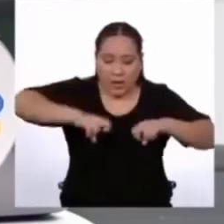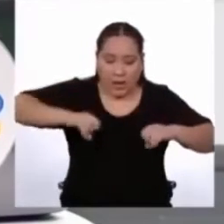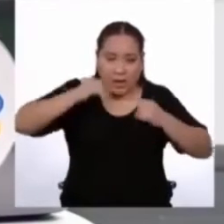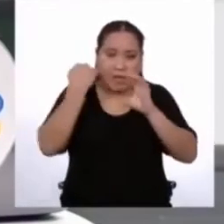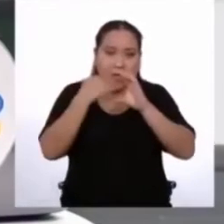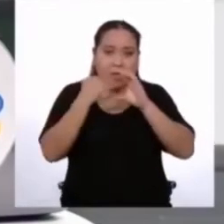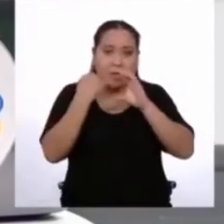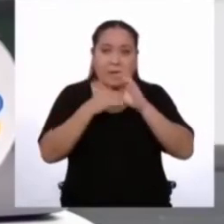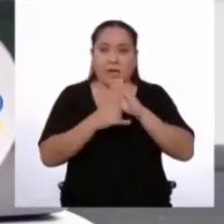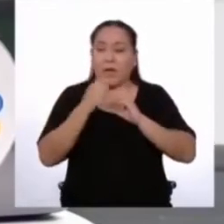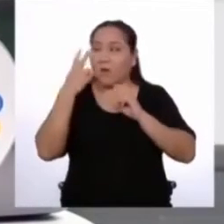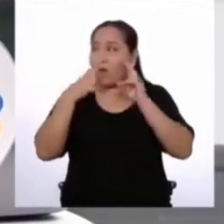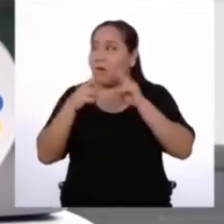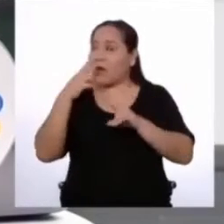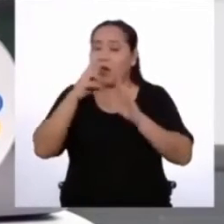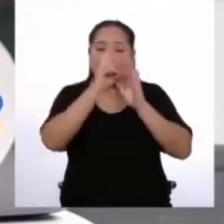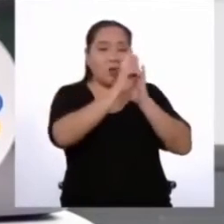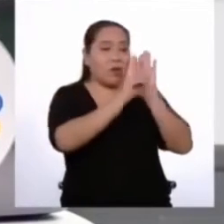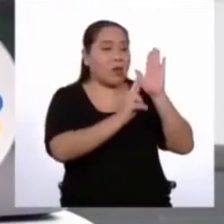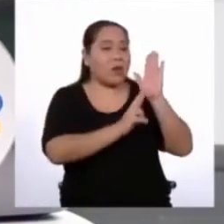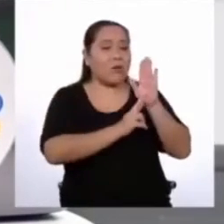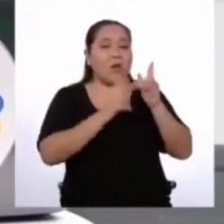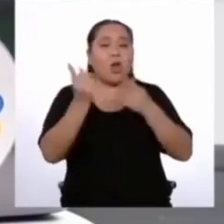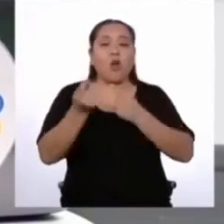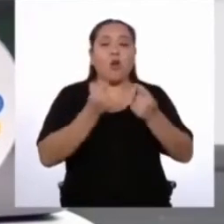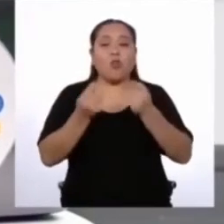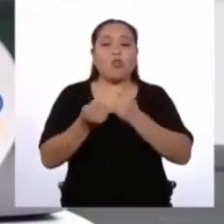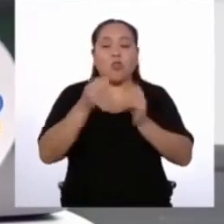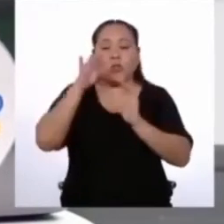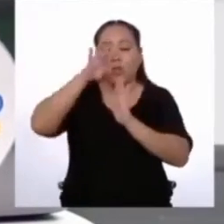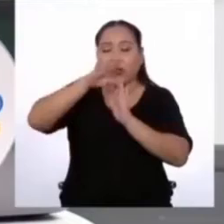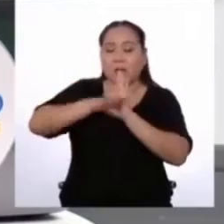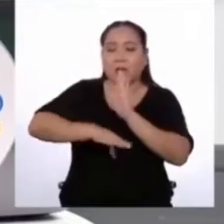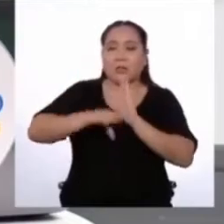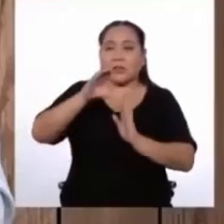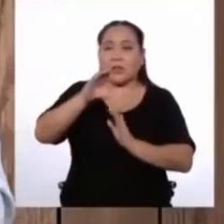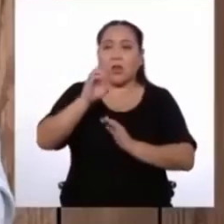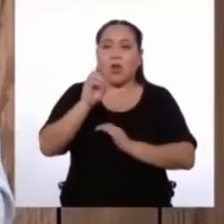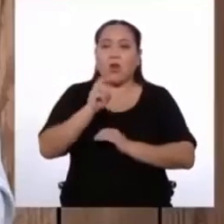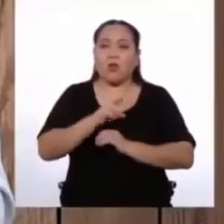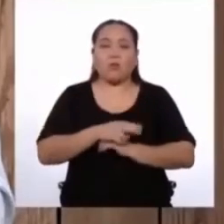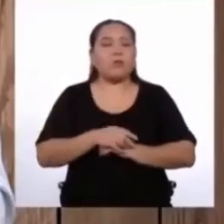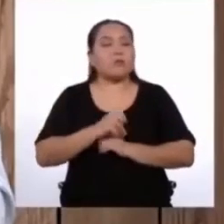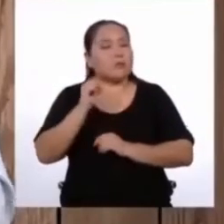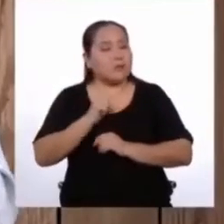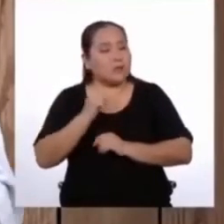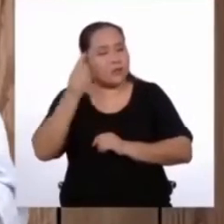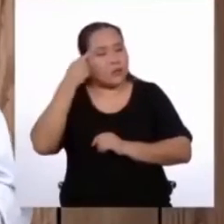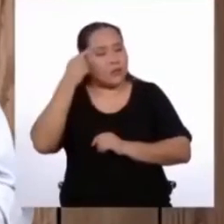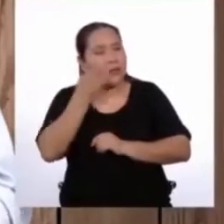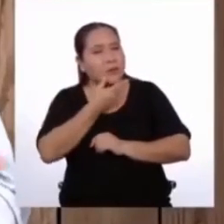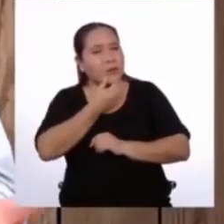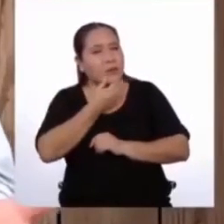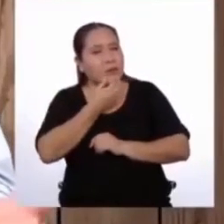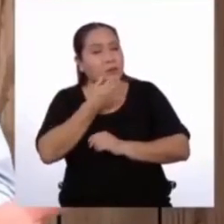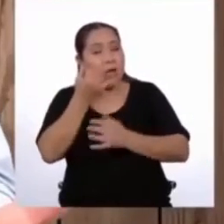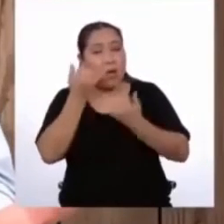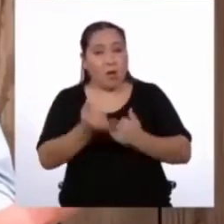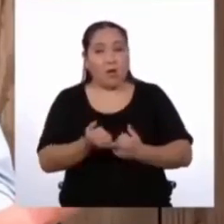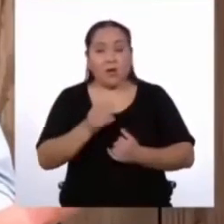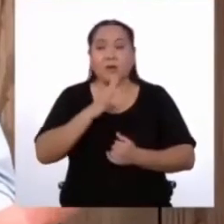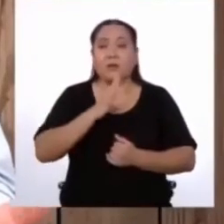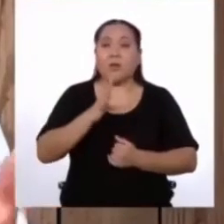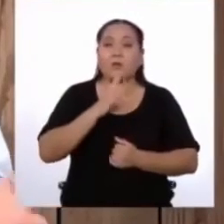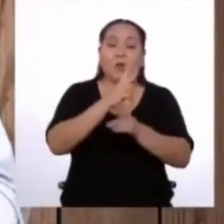y vi que existe un reglamento para el control de las emisiones de gases contaminantes. Se me ha ocurrido algo. Ahora que estamos